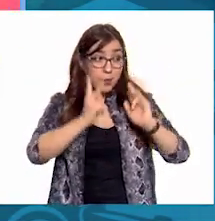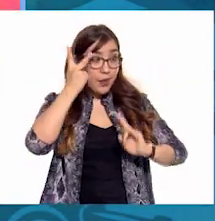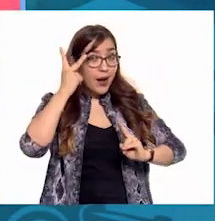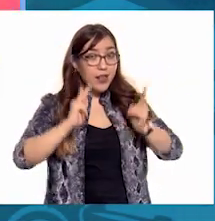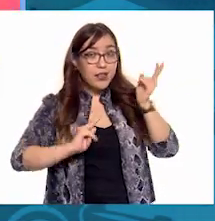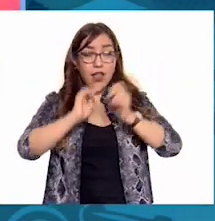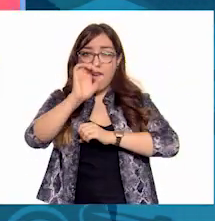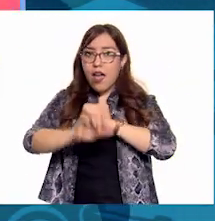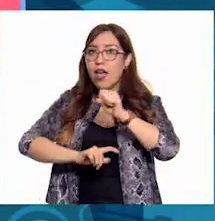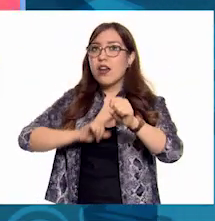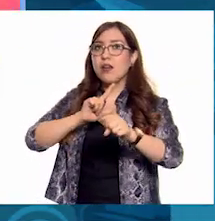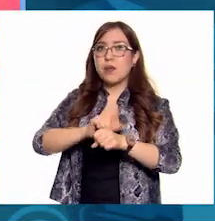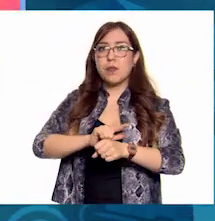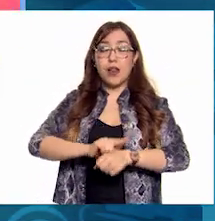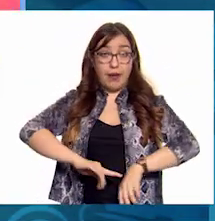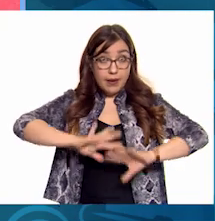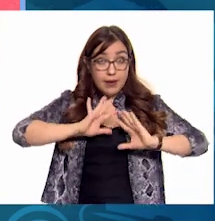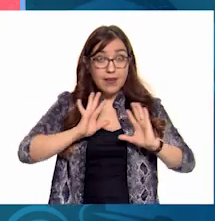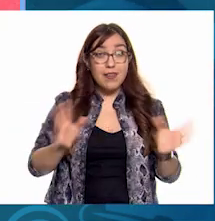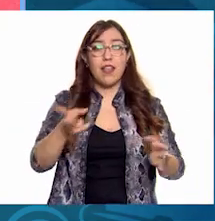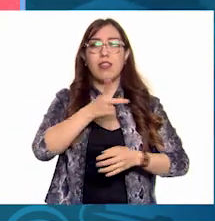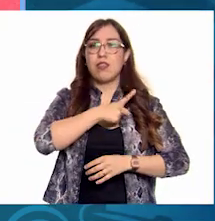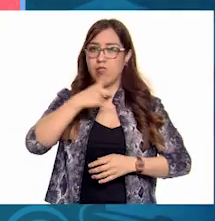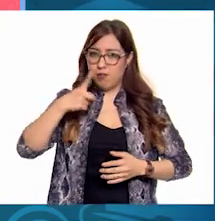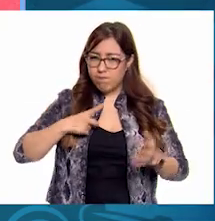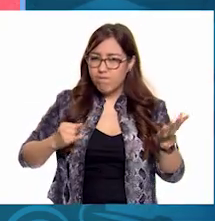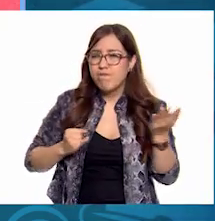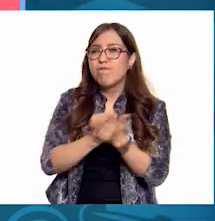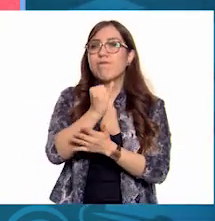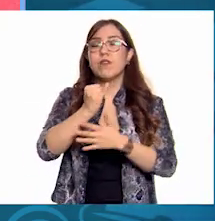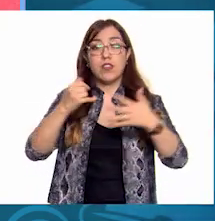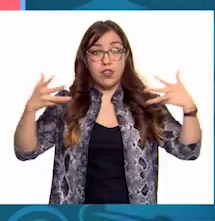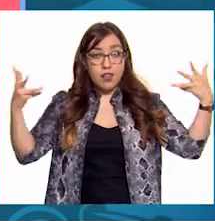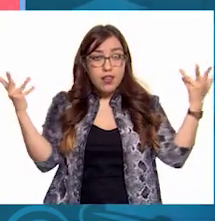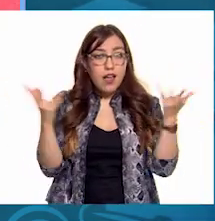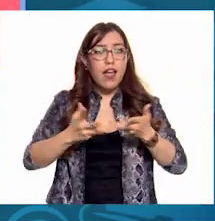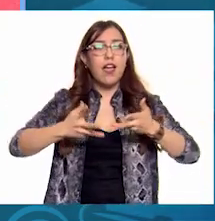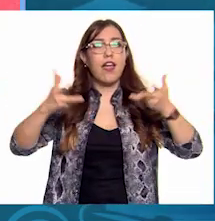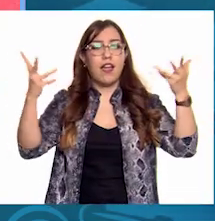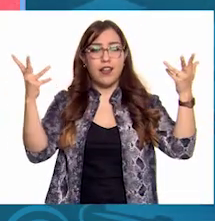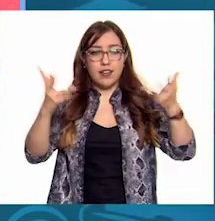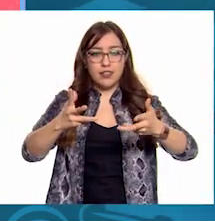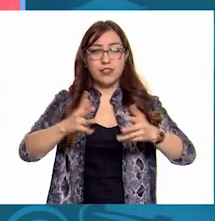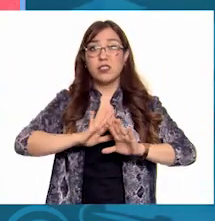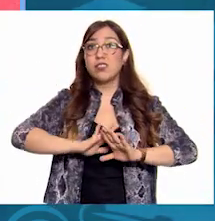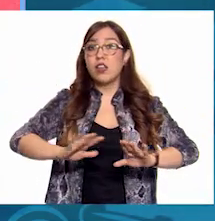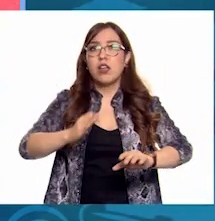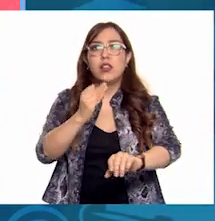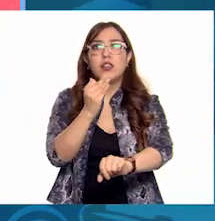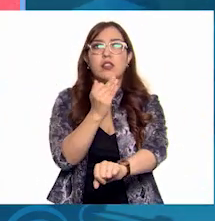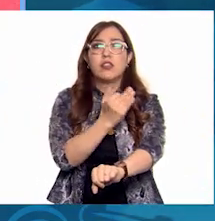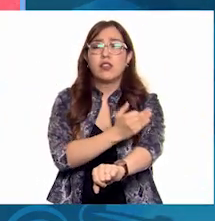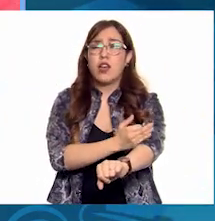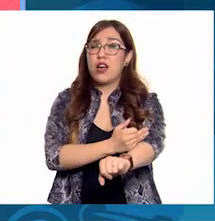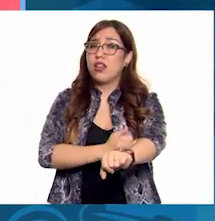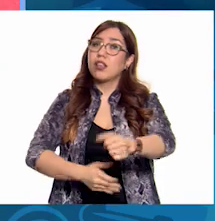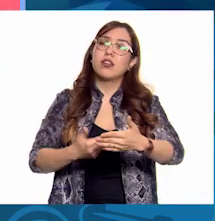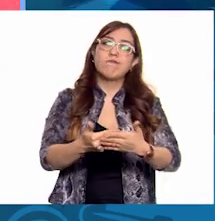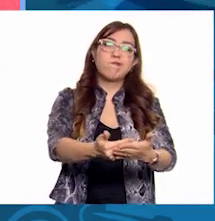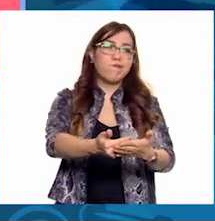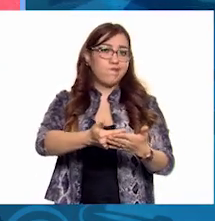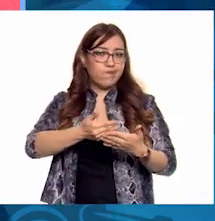Debemos hacer algo urgentemente, que sea aceptable. No